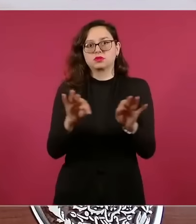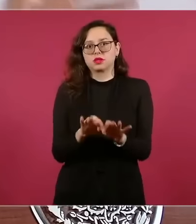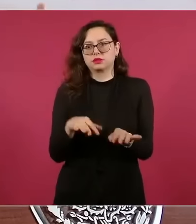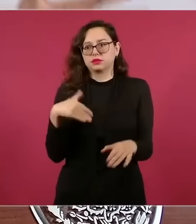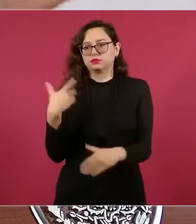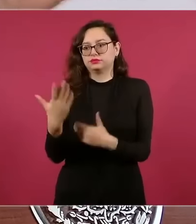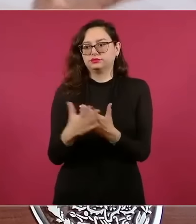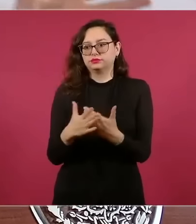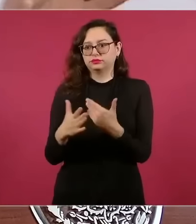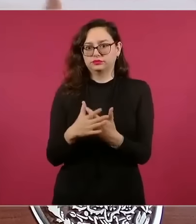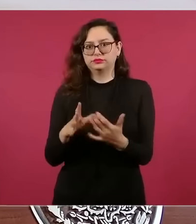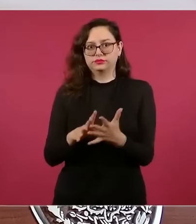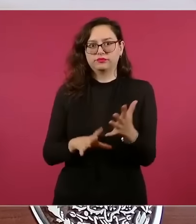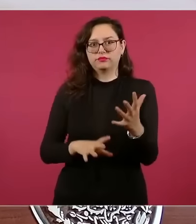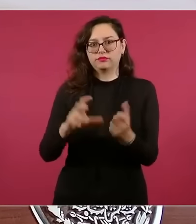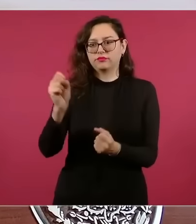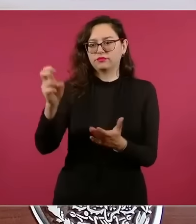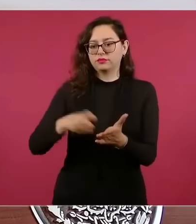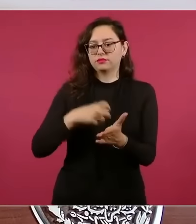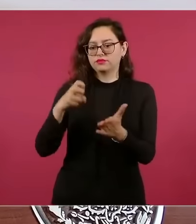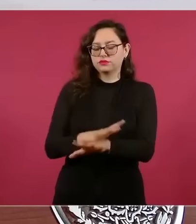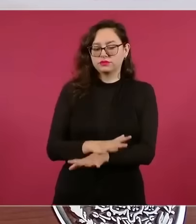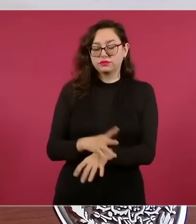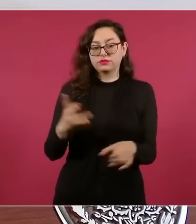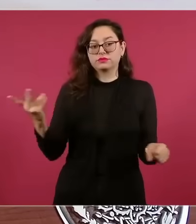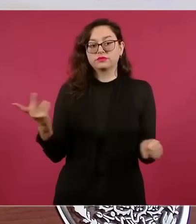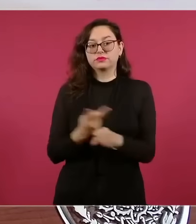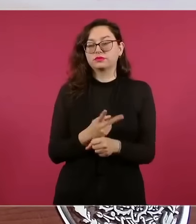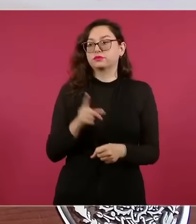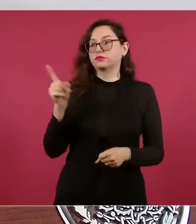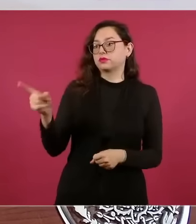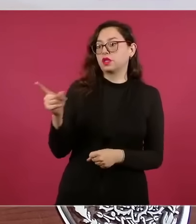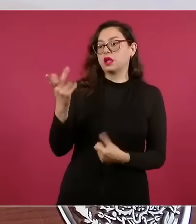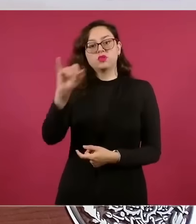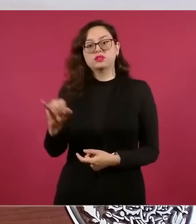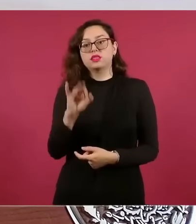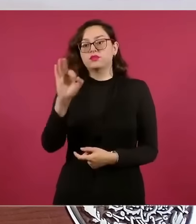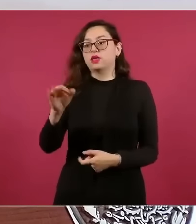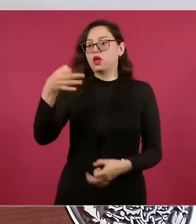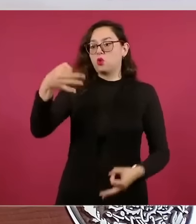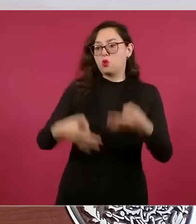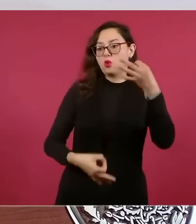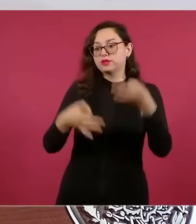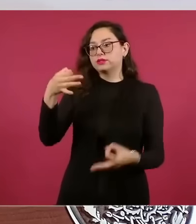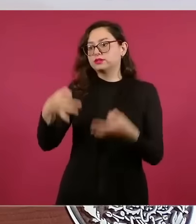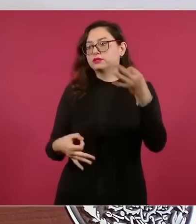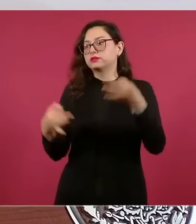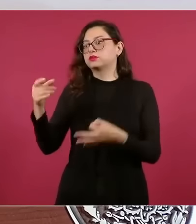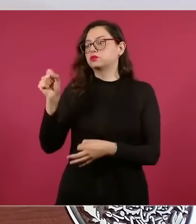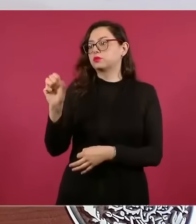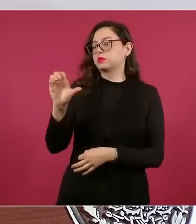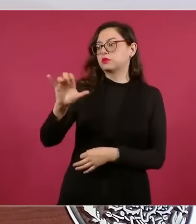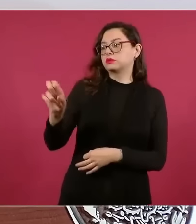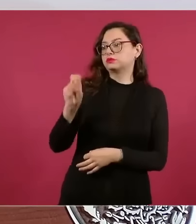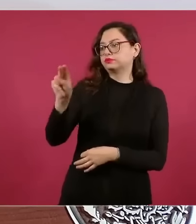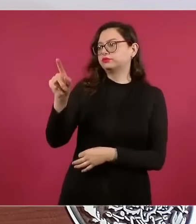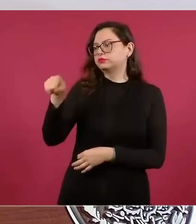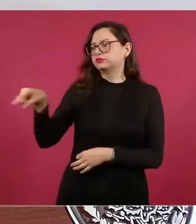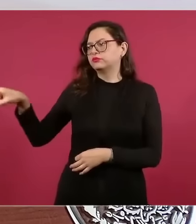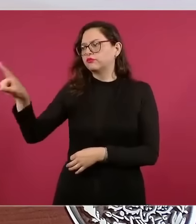obstaculizar el desarrollo del país, afectar al pueblo, proteger a los